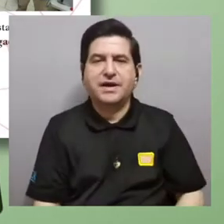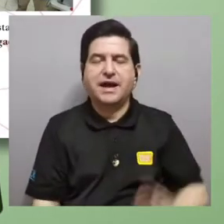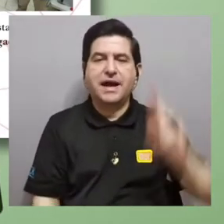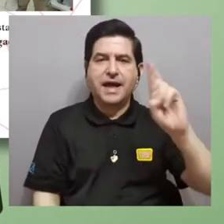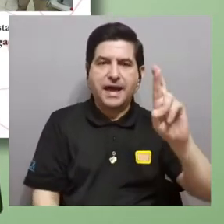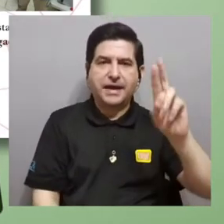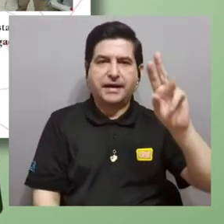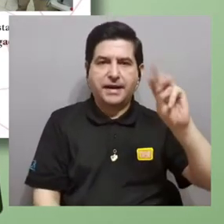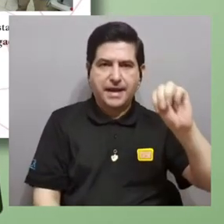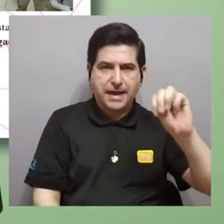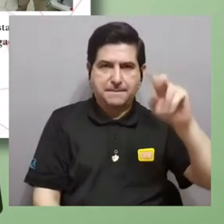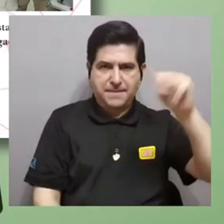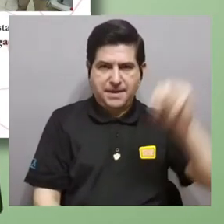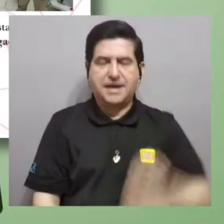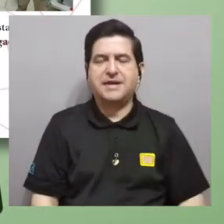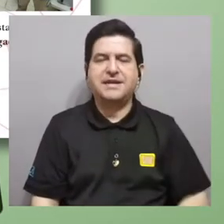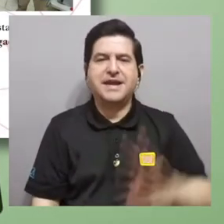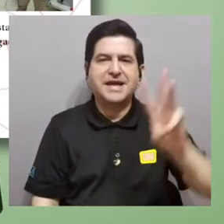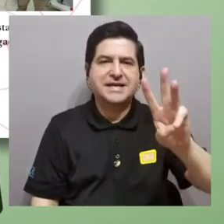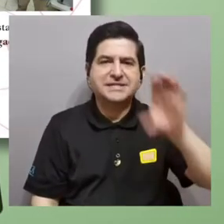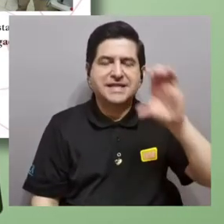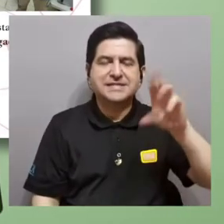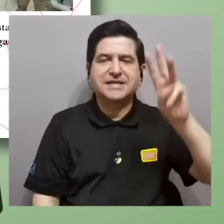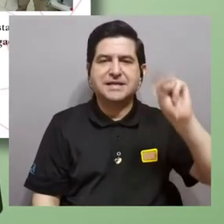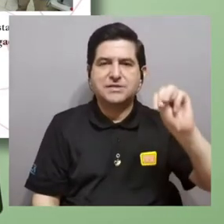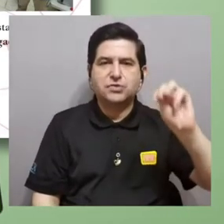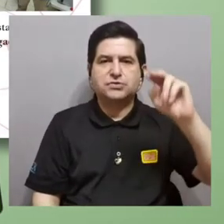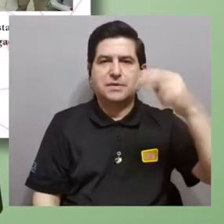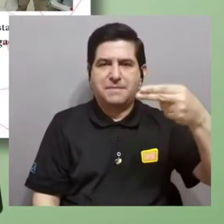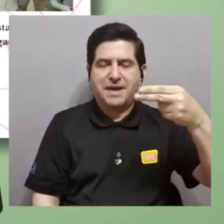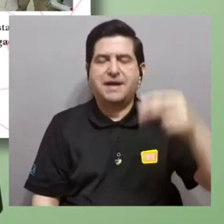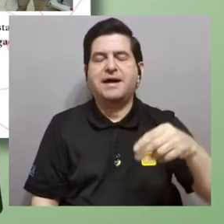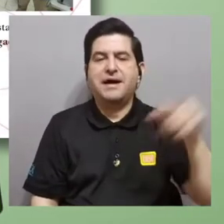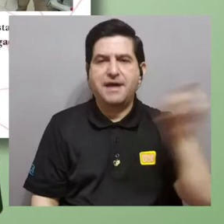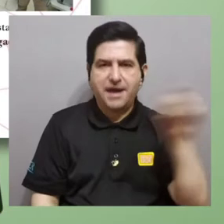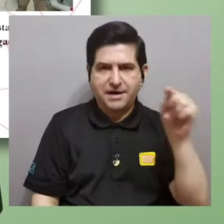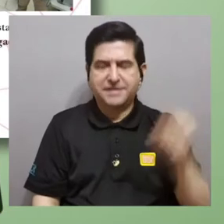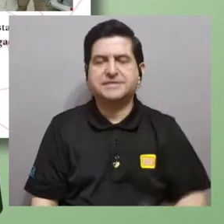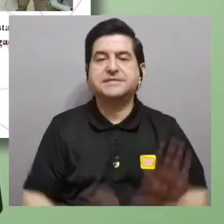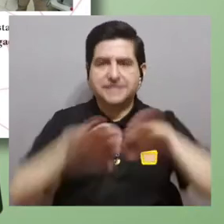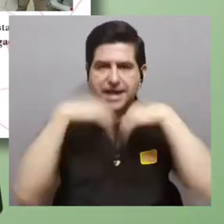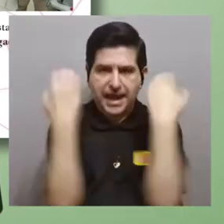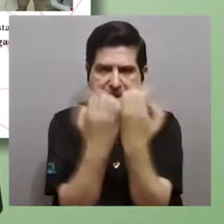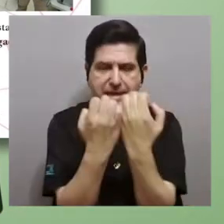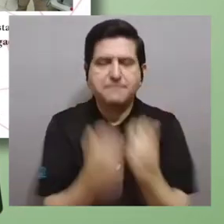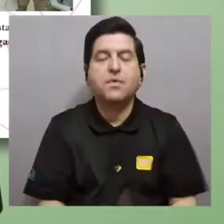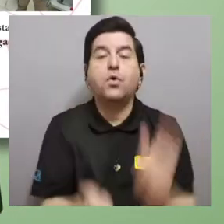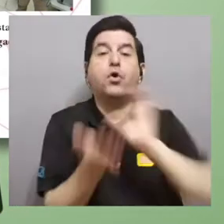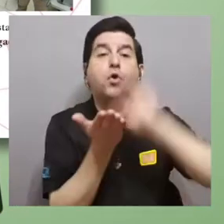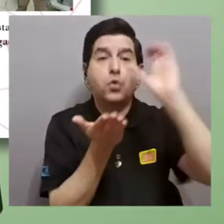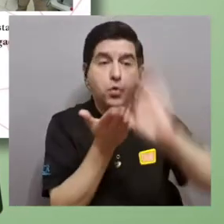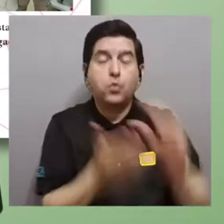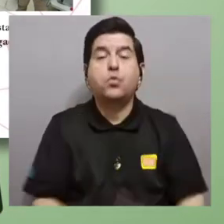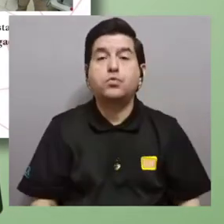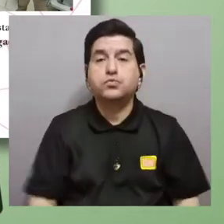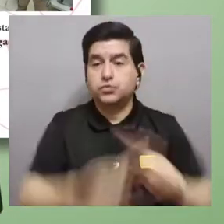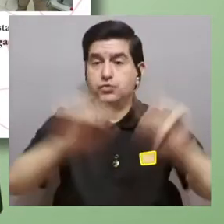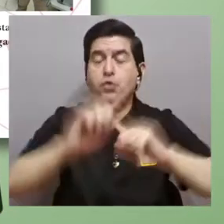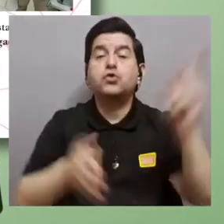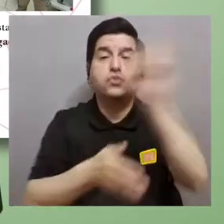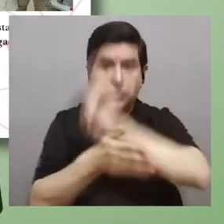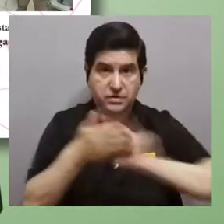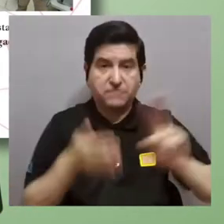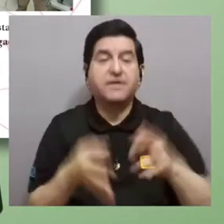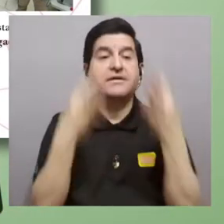sobre la resonancia magnética con un equipo de 600 MHz. Es un curso, por cierto,